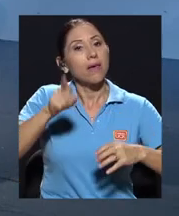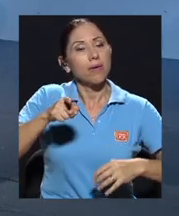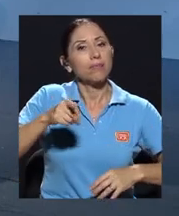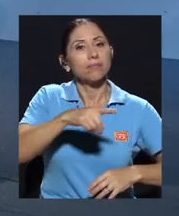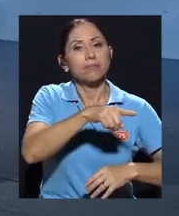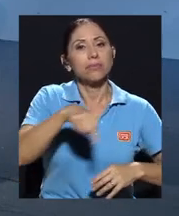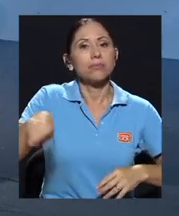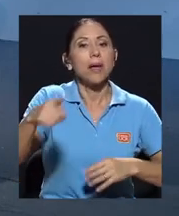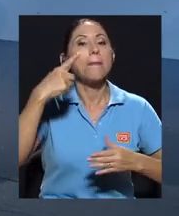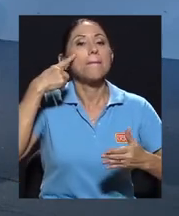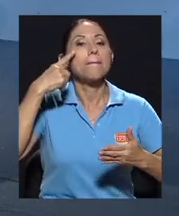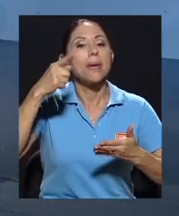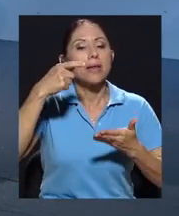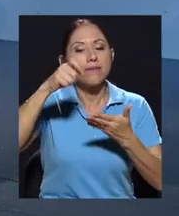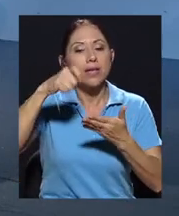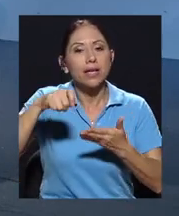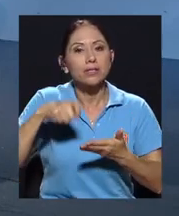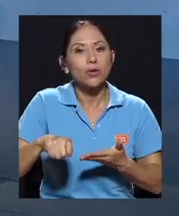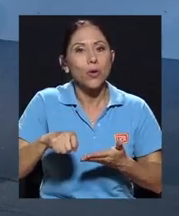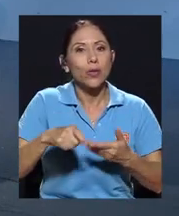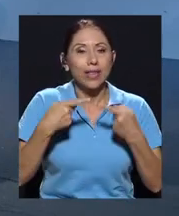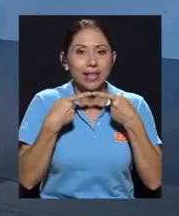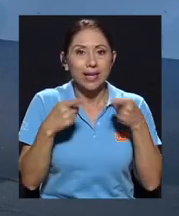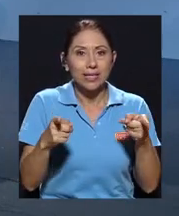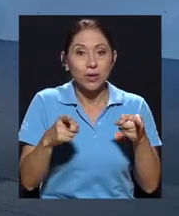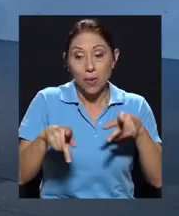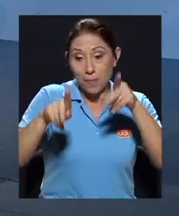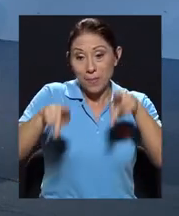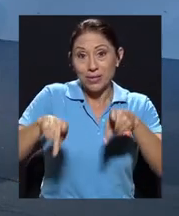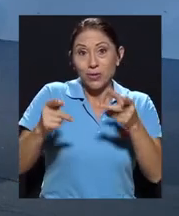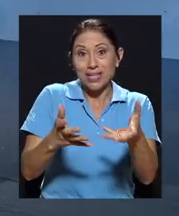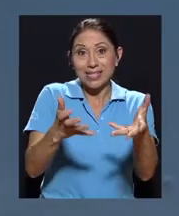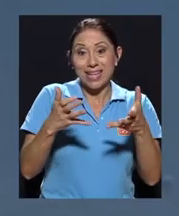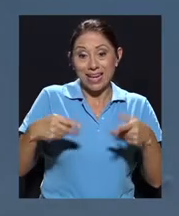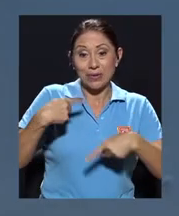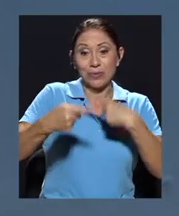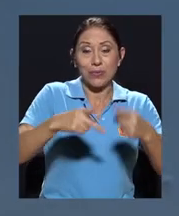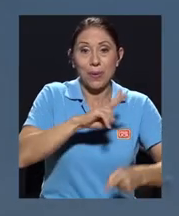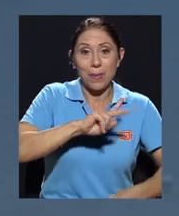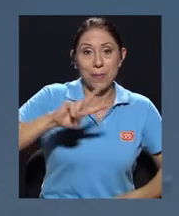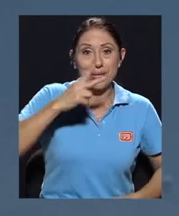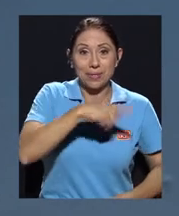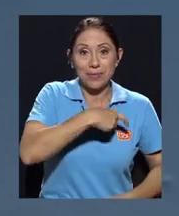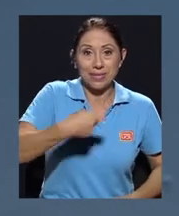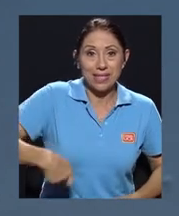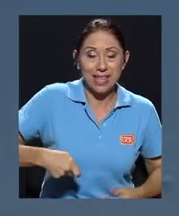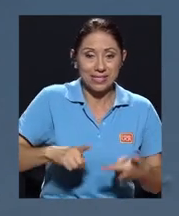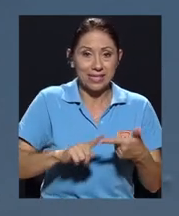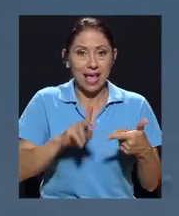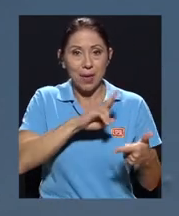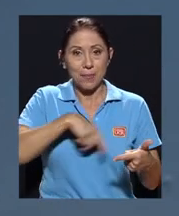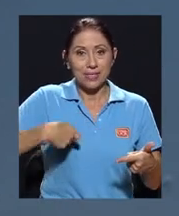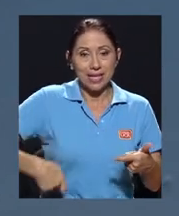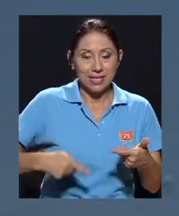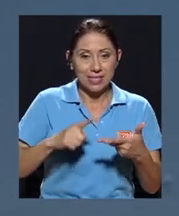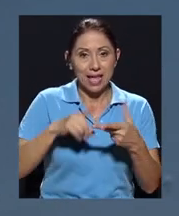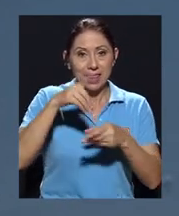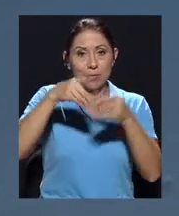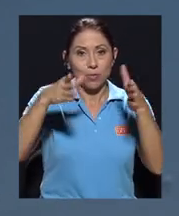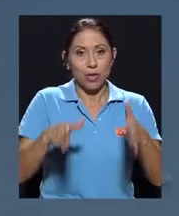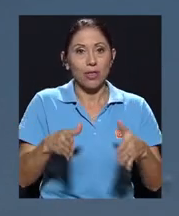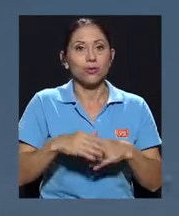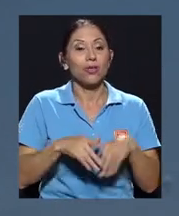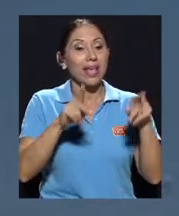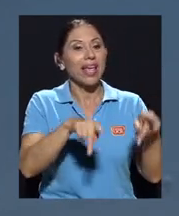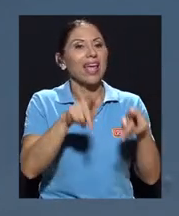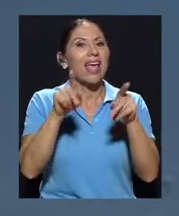las personas que aspiran a las vicepresidencias, a las presidencias y a las diputaciones. ¿Cómo podría contactar a la gente, a